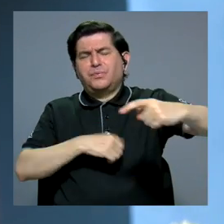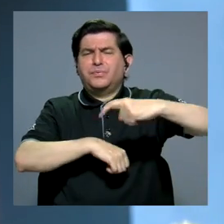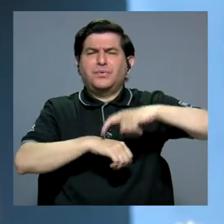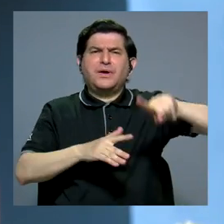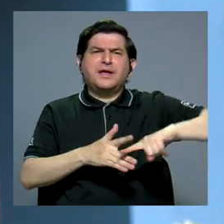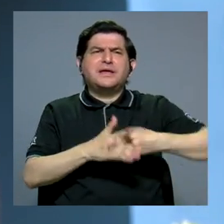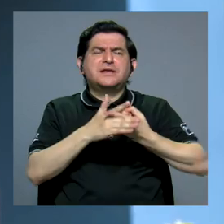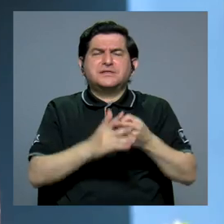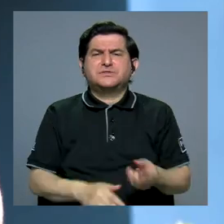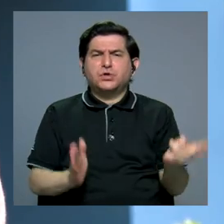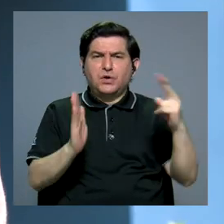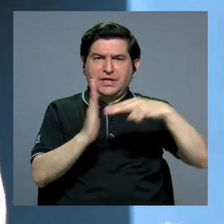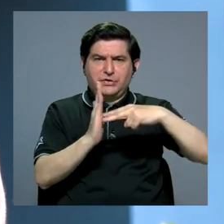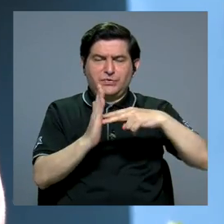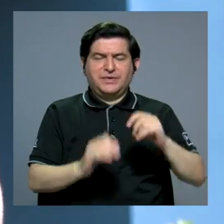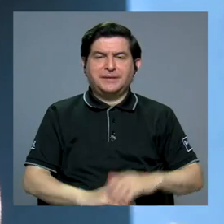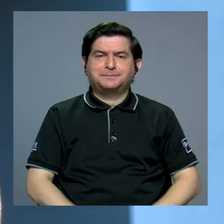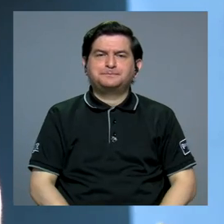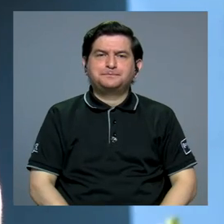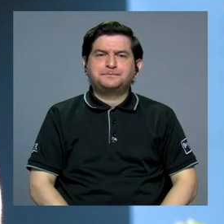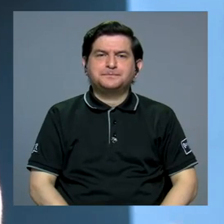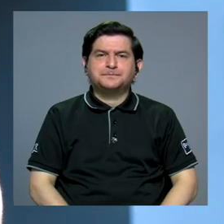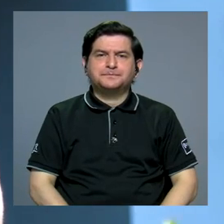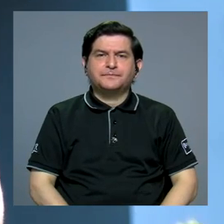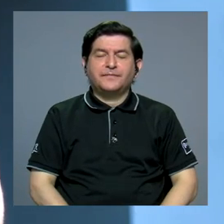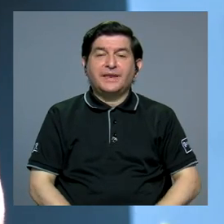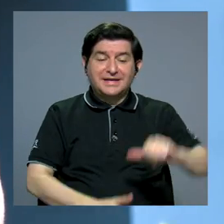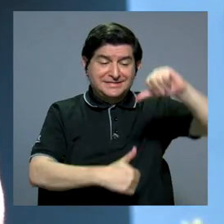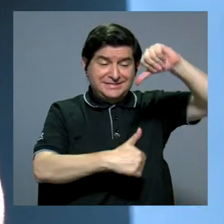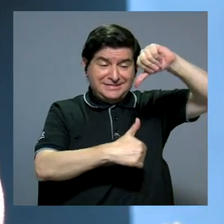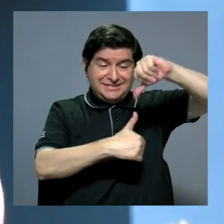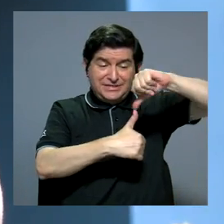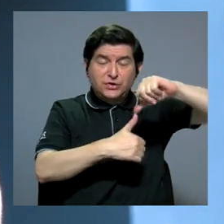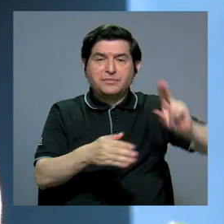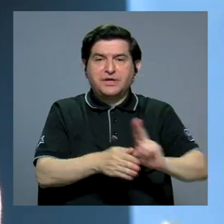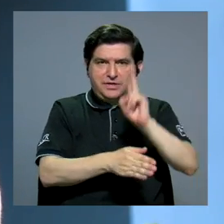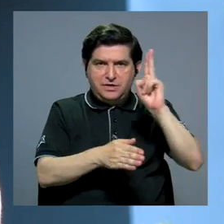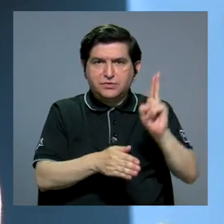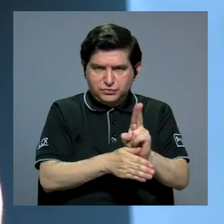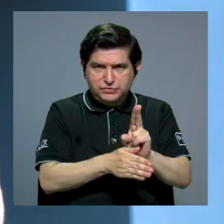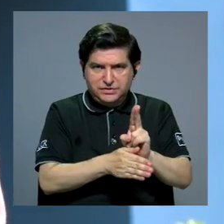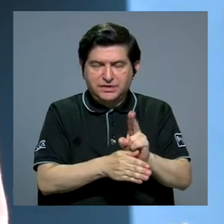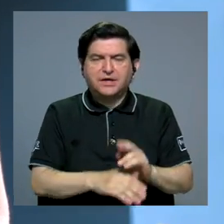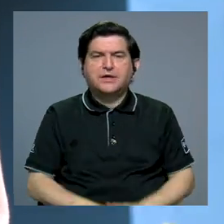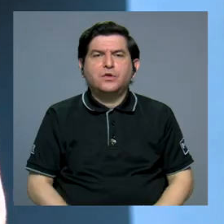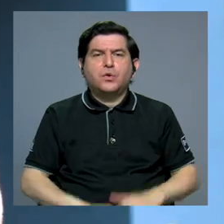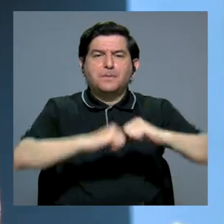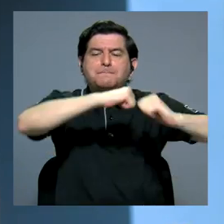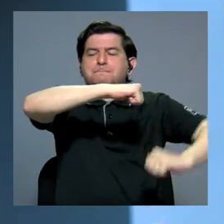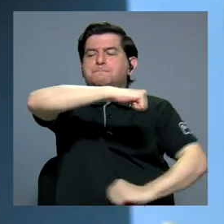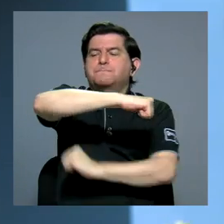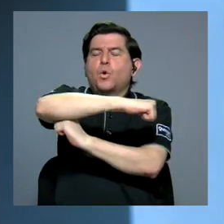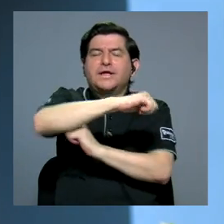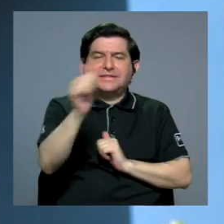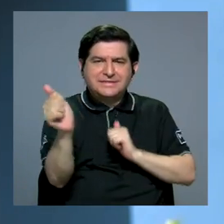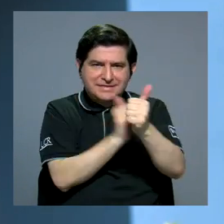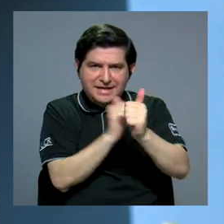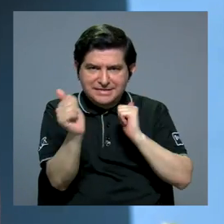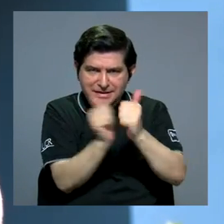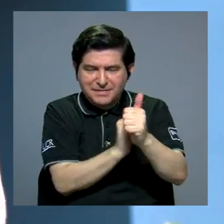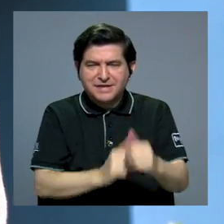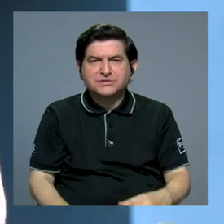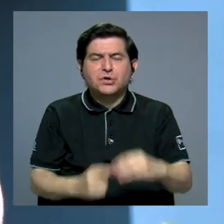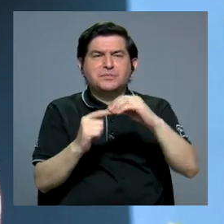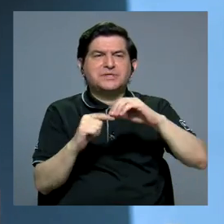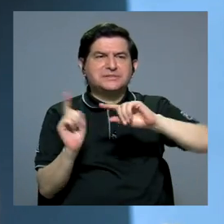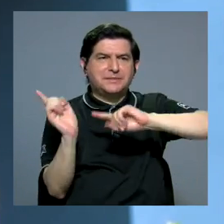comenzó a inicios del 2000, en donde Centroamérica está siendo utilizada como un puente de tránsito para llegar